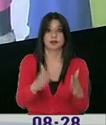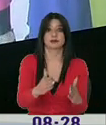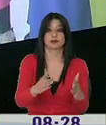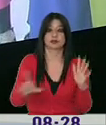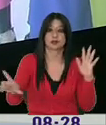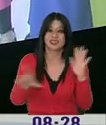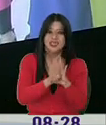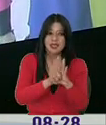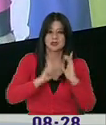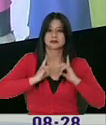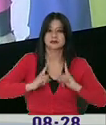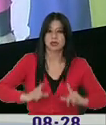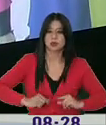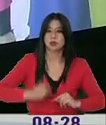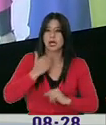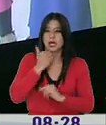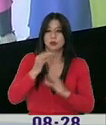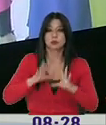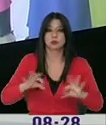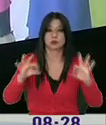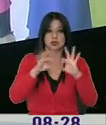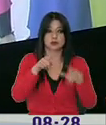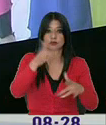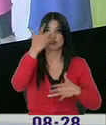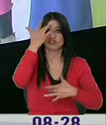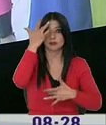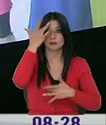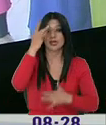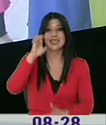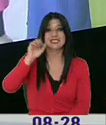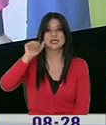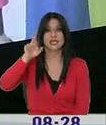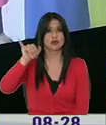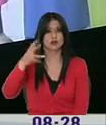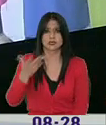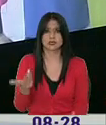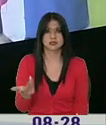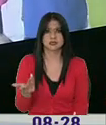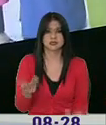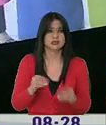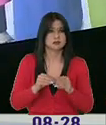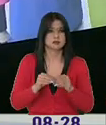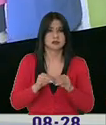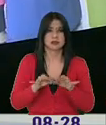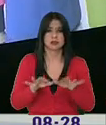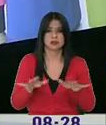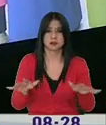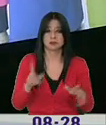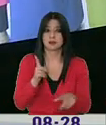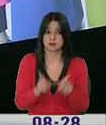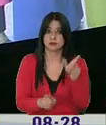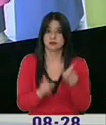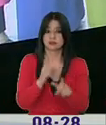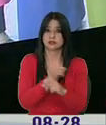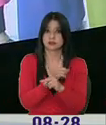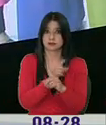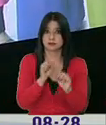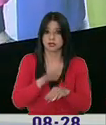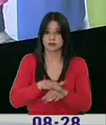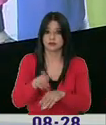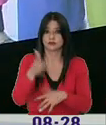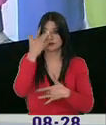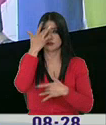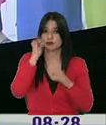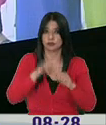políticas públicas de salud, más aún con esta enfermedad de esclerosis múltiple que ataca y pone en incapacidades a muchos de los que tienen